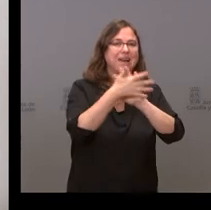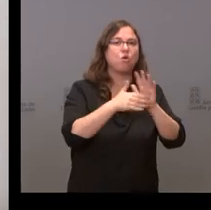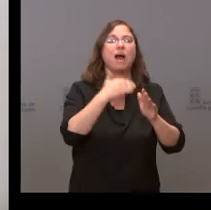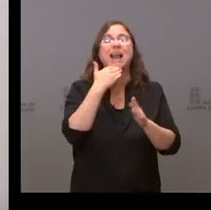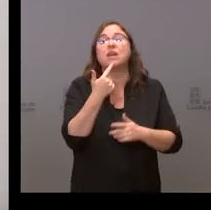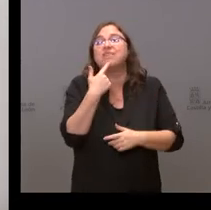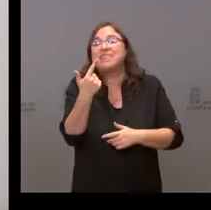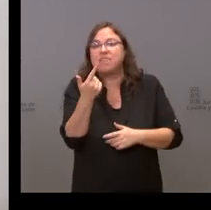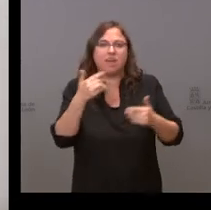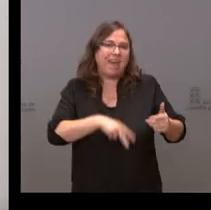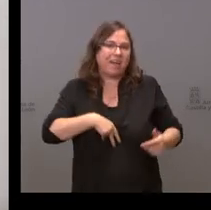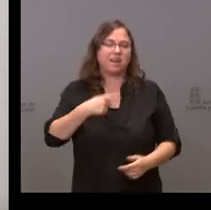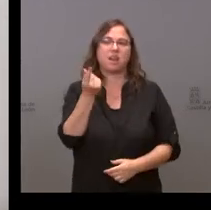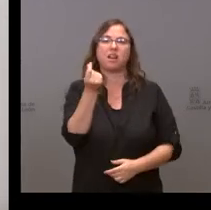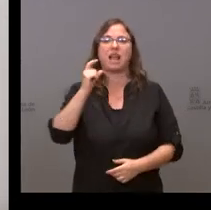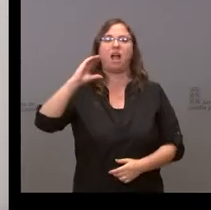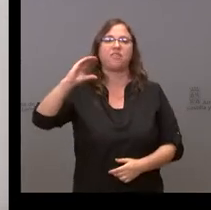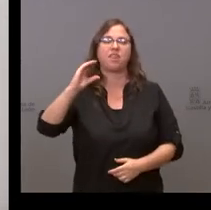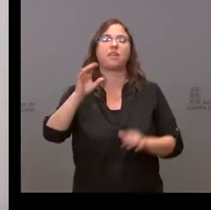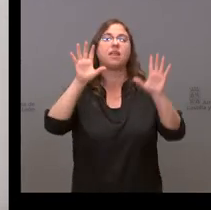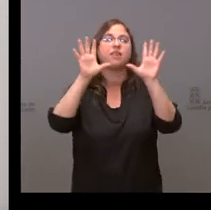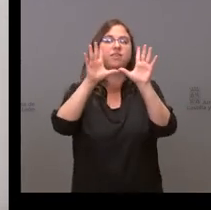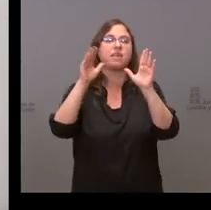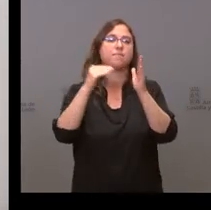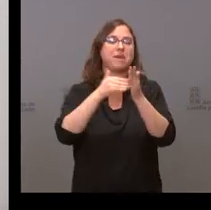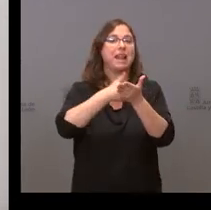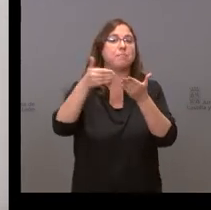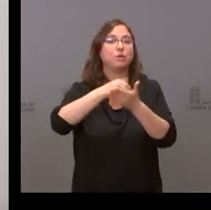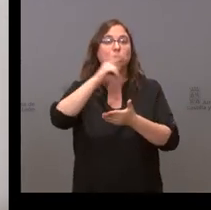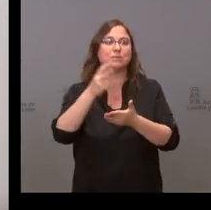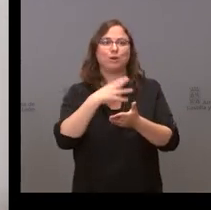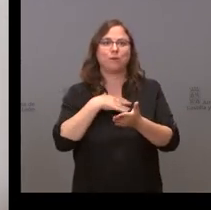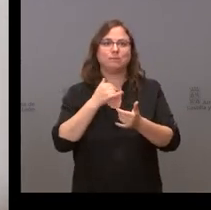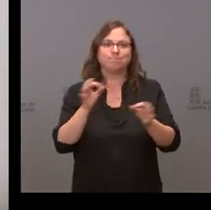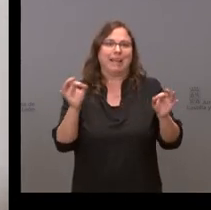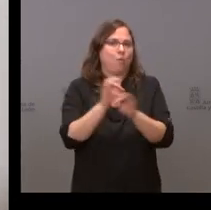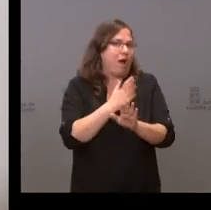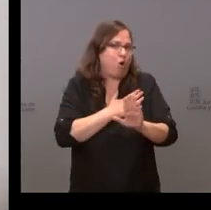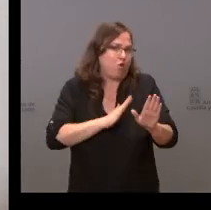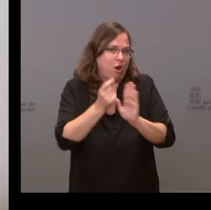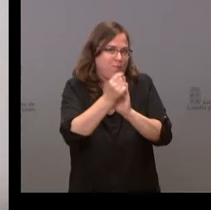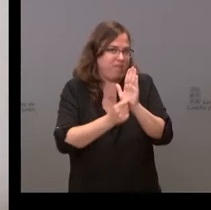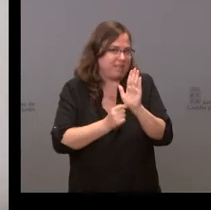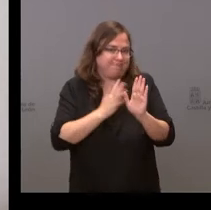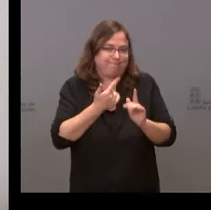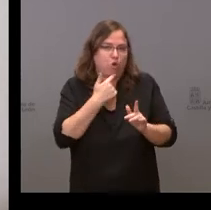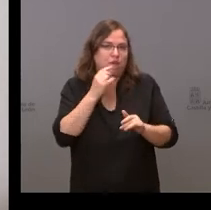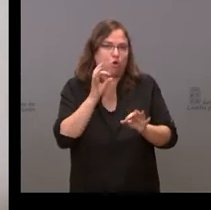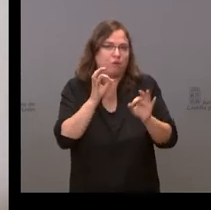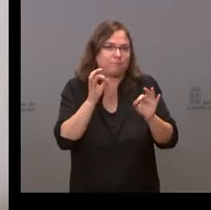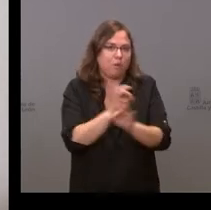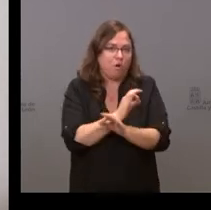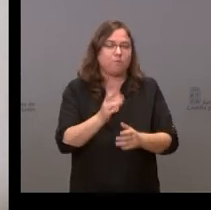de 10.000 millones de euros, pero no quiero equivocarme al citar medidas. Pero sí lo que hemos visto es que es un